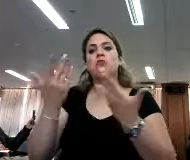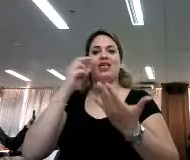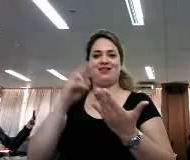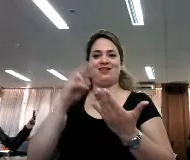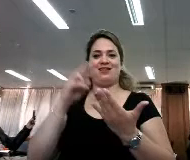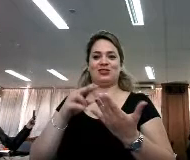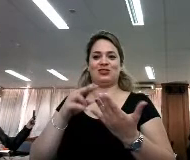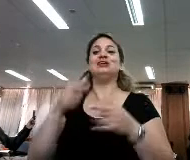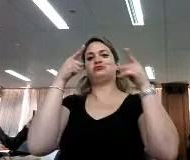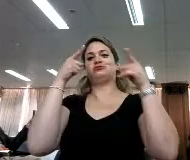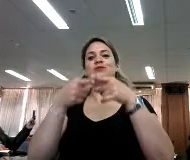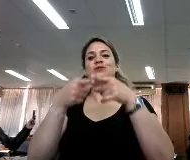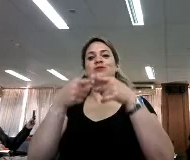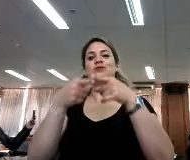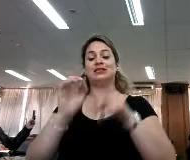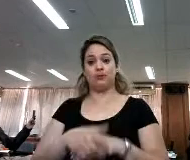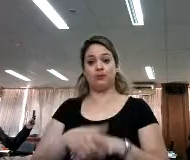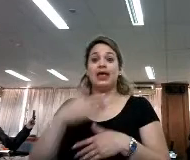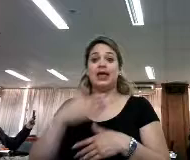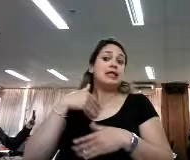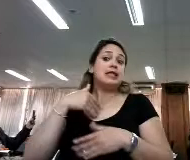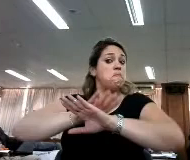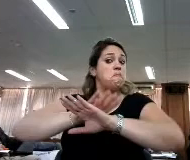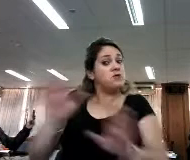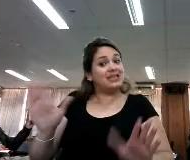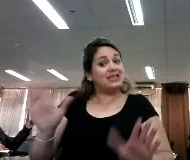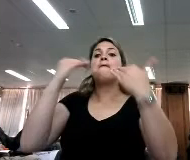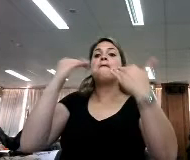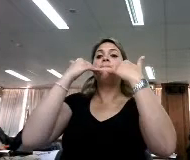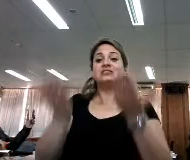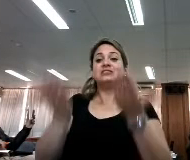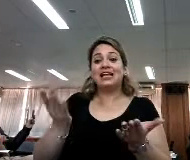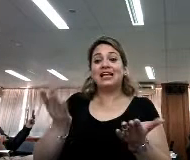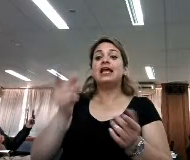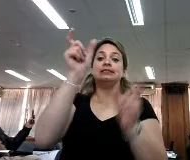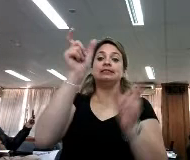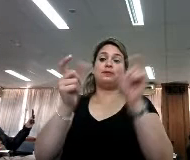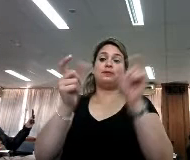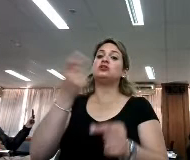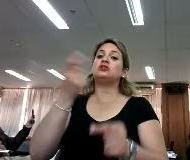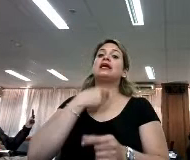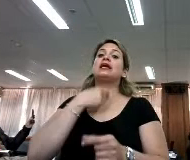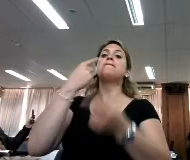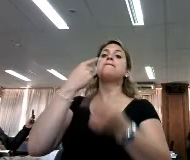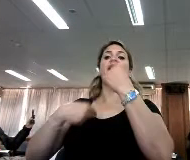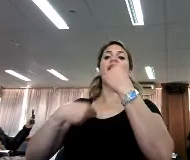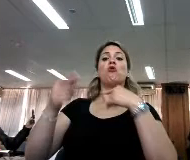que ir. Y bueno, por mi parte es todo, muchas gracias, si alguien tiene alguna pregunta.